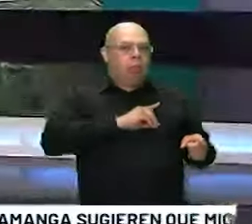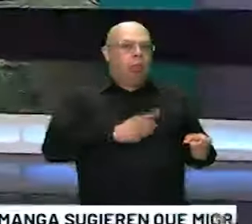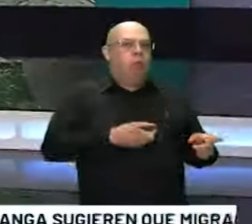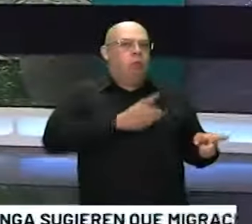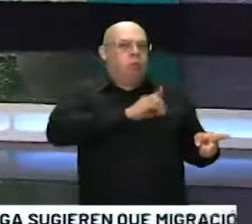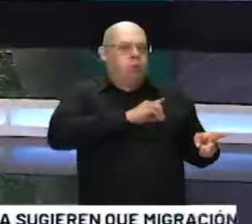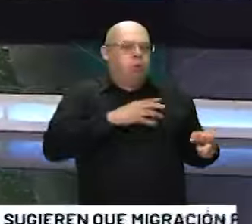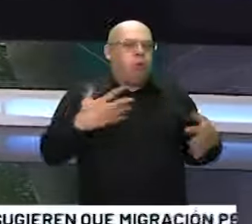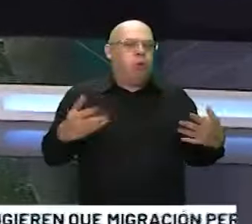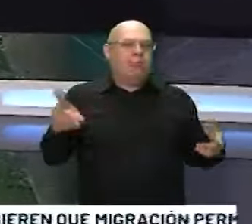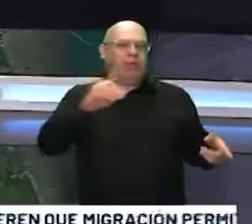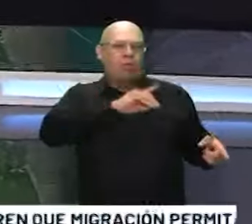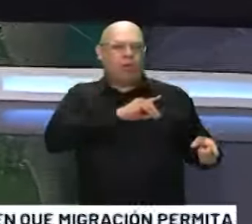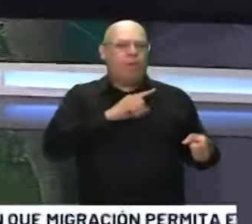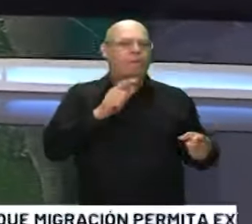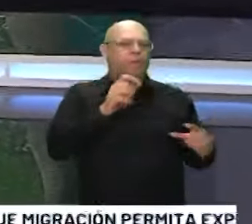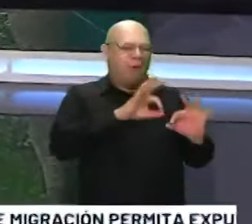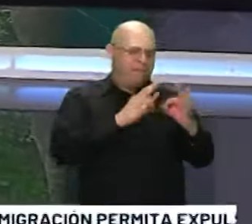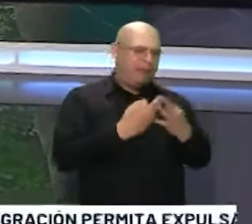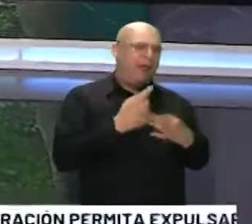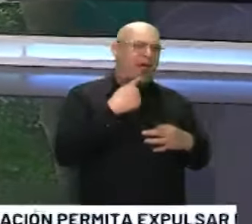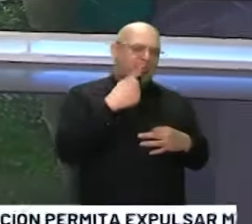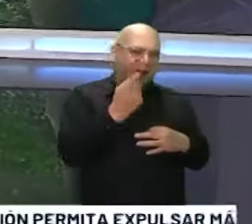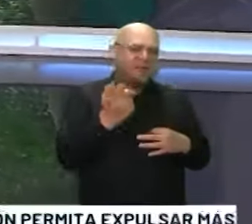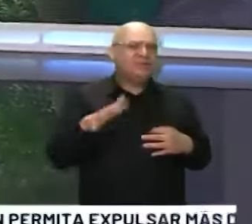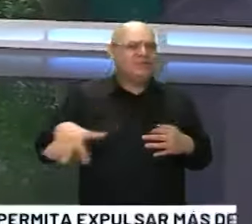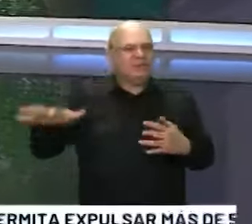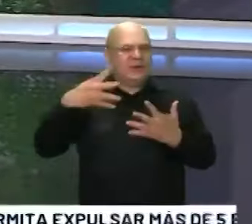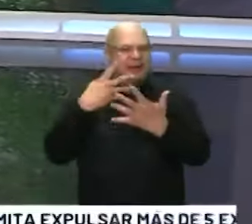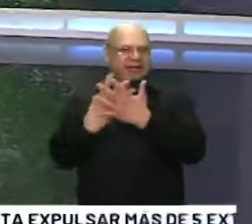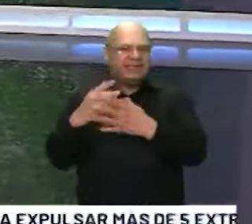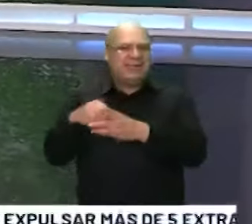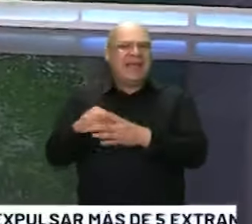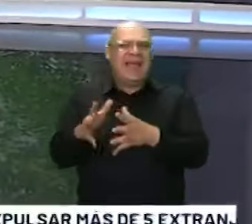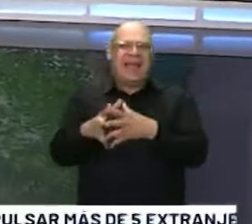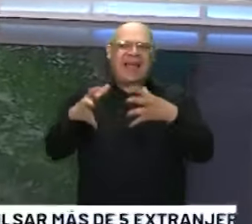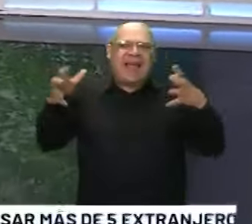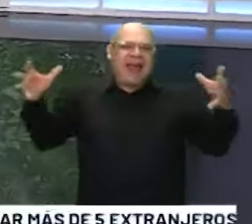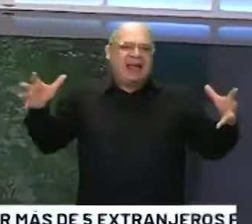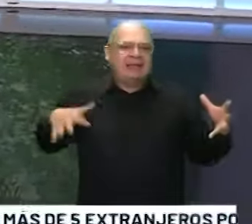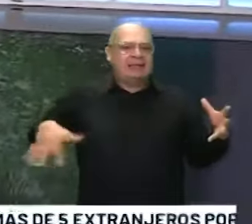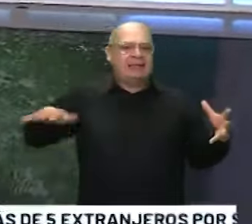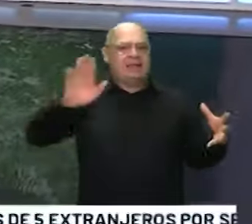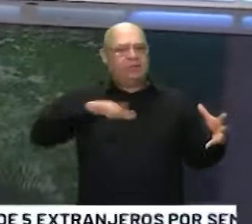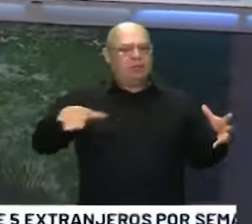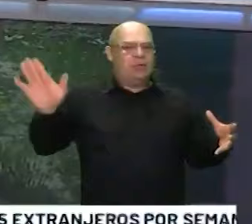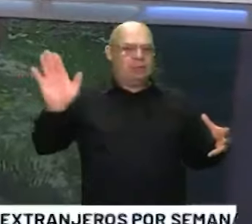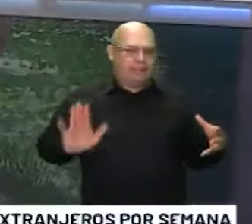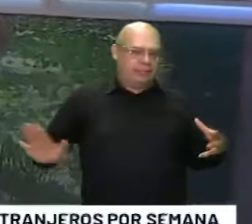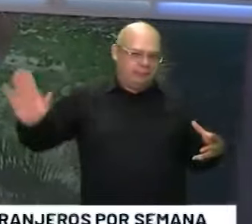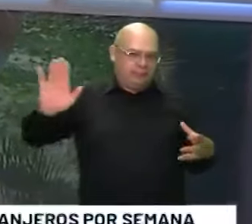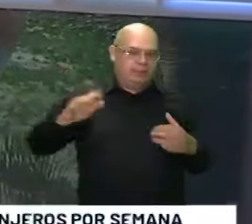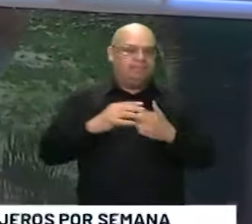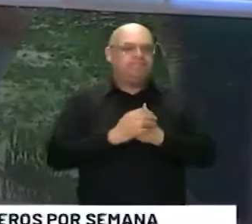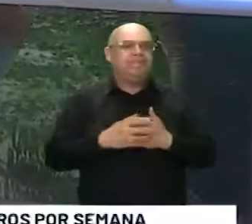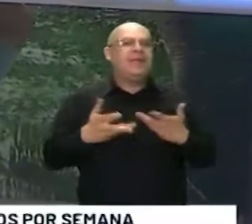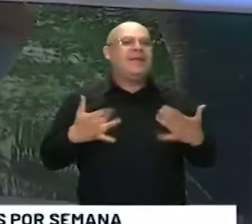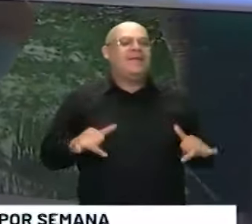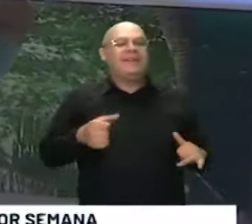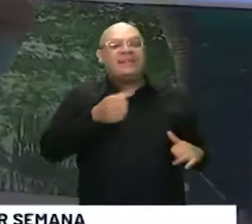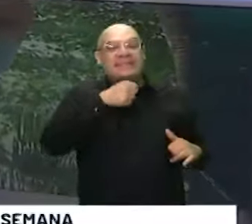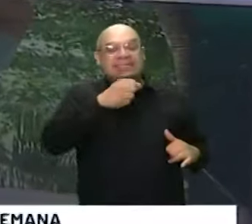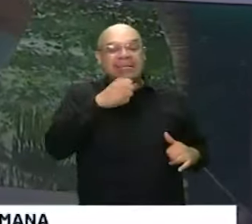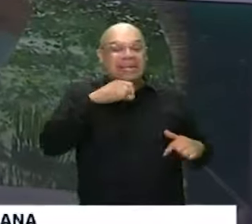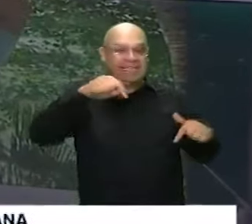los familiares de los internos de esta cárcel, una de las más grandes que tiene el Departamento de Antioquia. Esa es toda la información desde